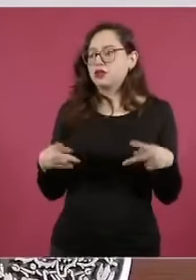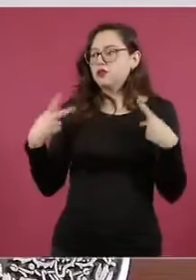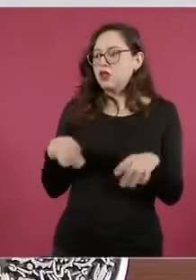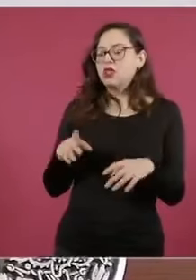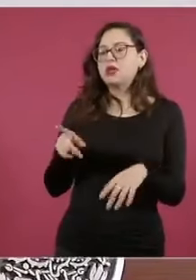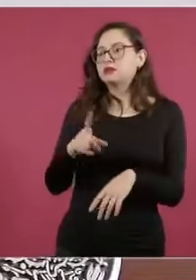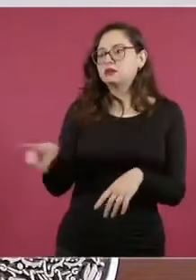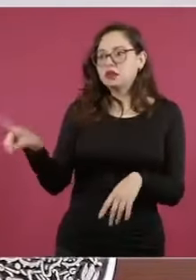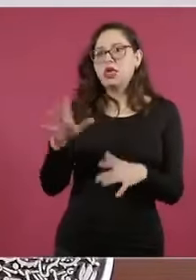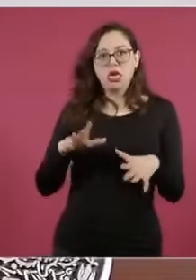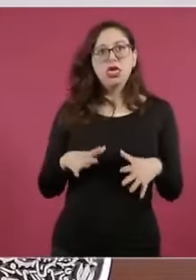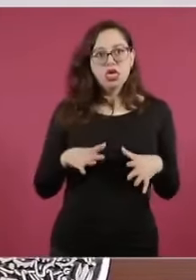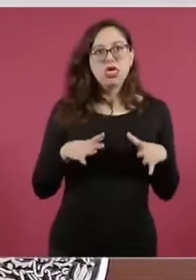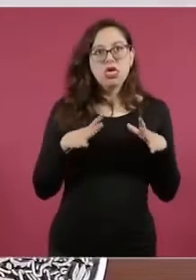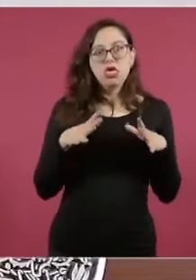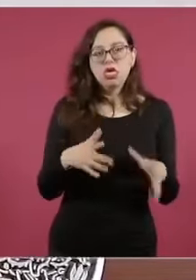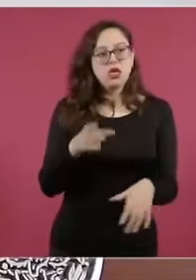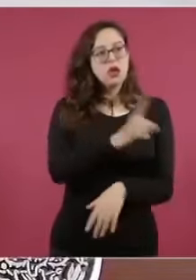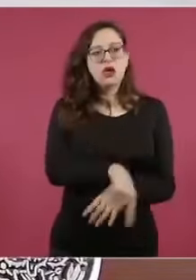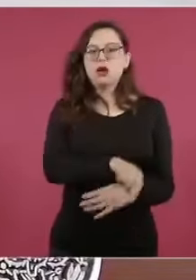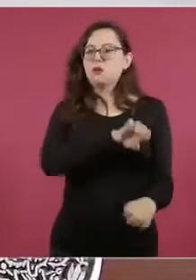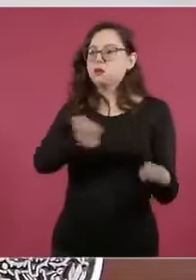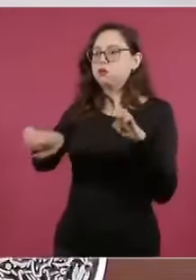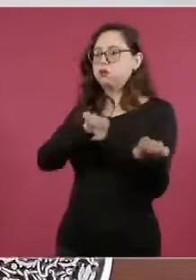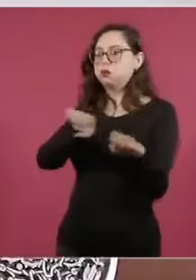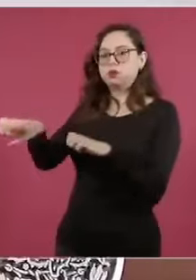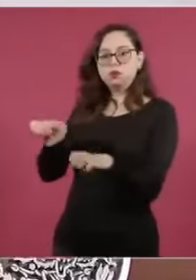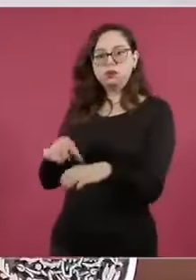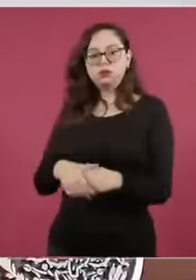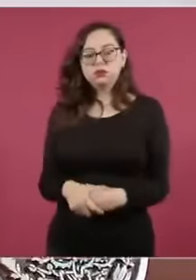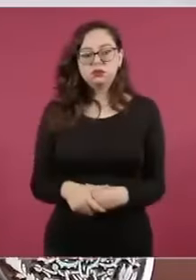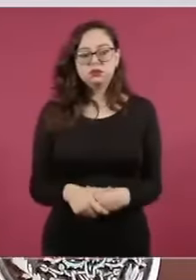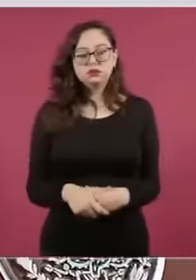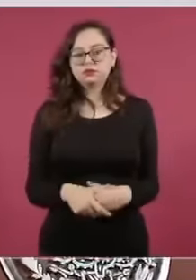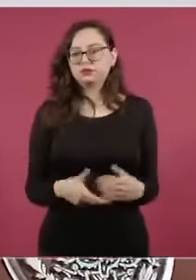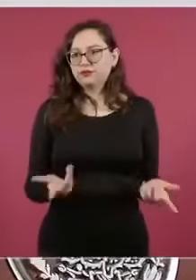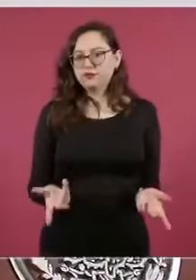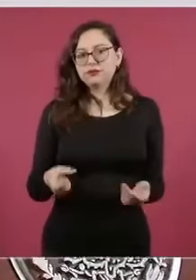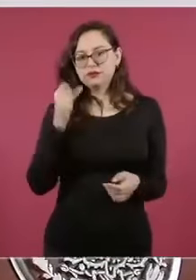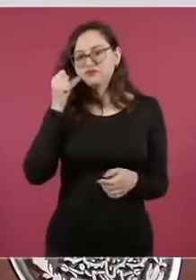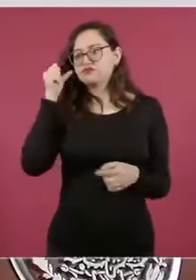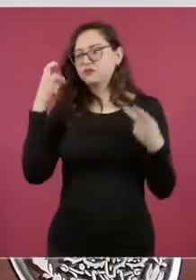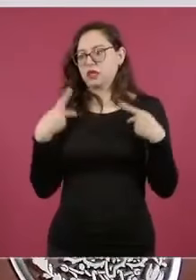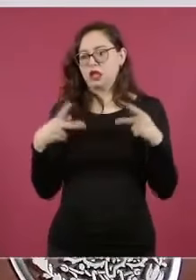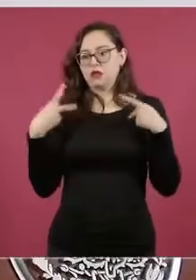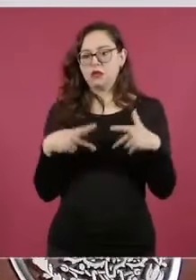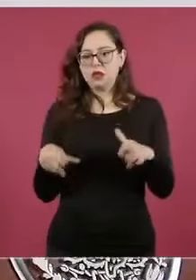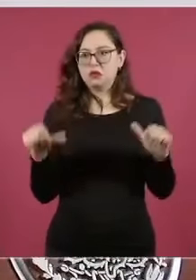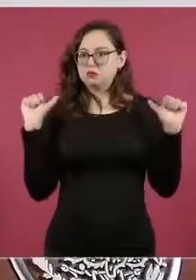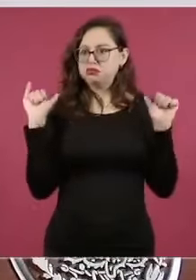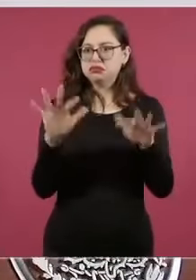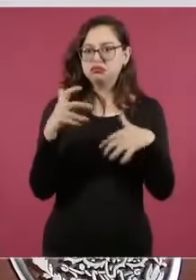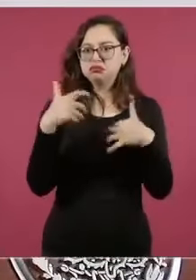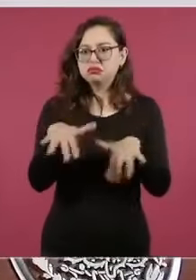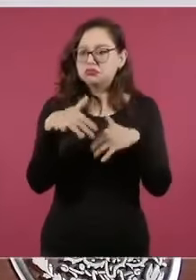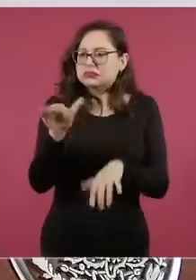resulta que critica exactamente lo mismo cuando están tratando de hacerlo los de enfrente a ver